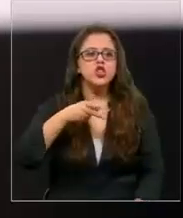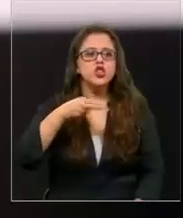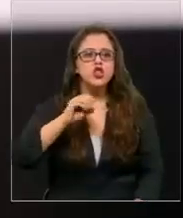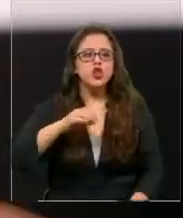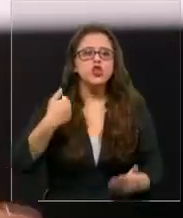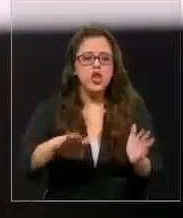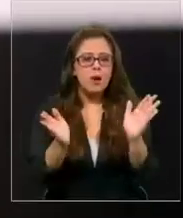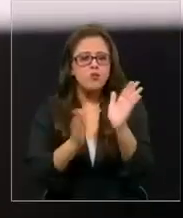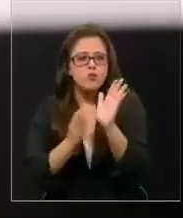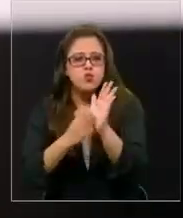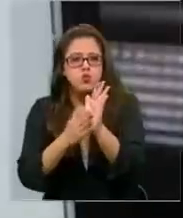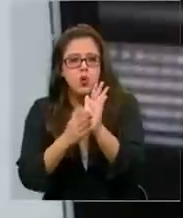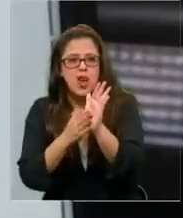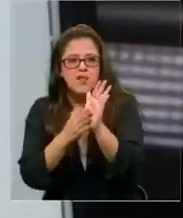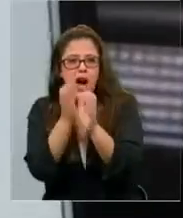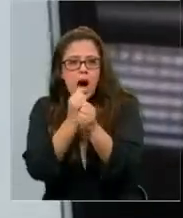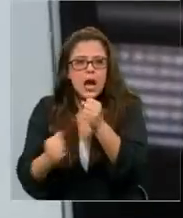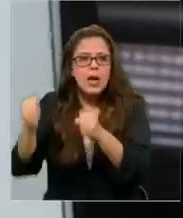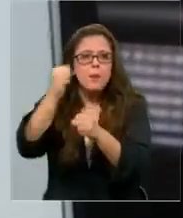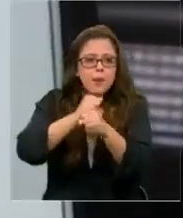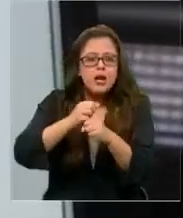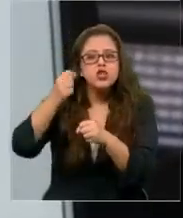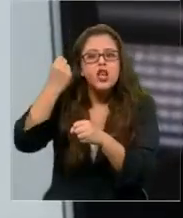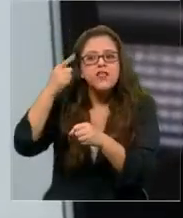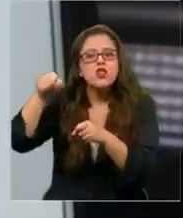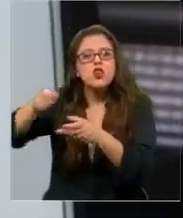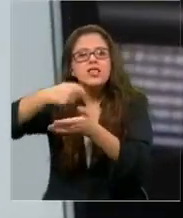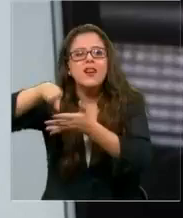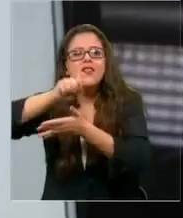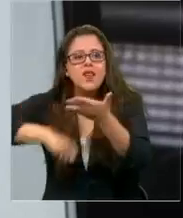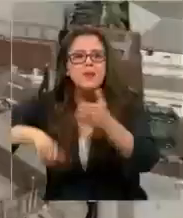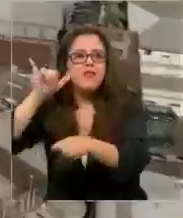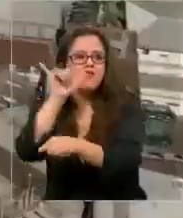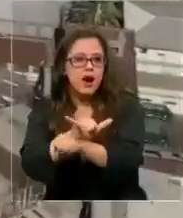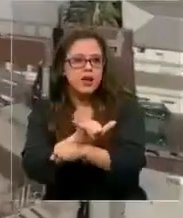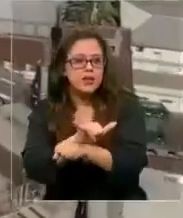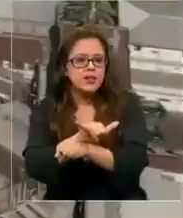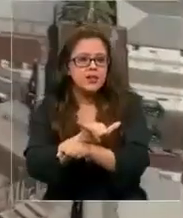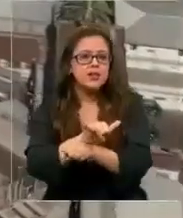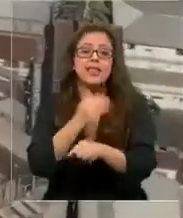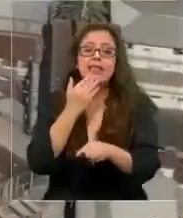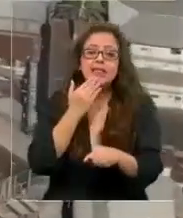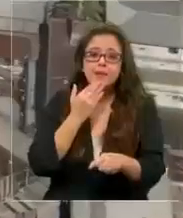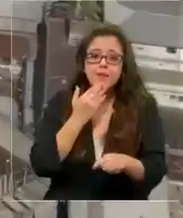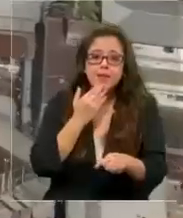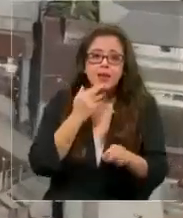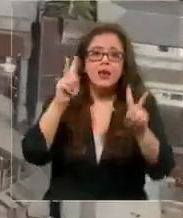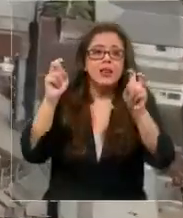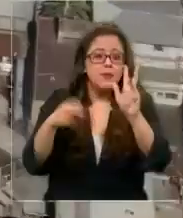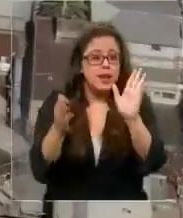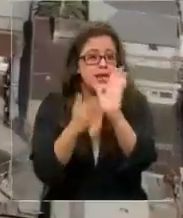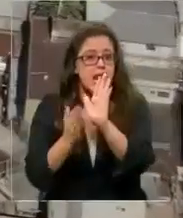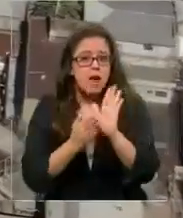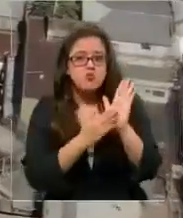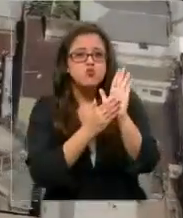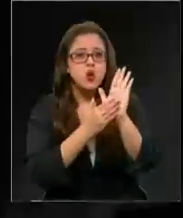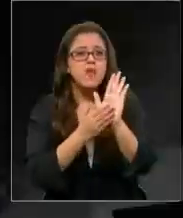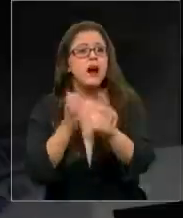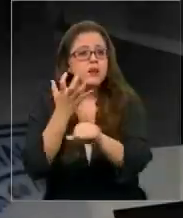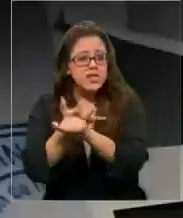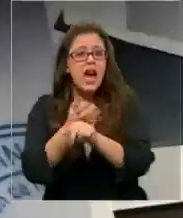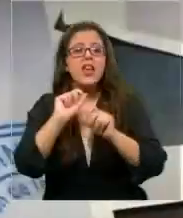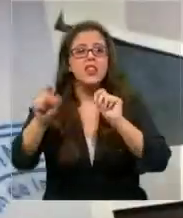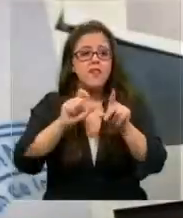prueba a sabiendas de que la firma de la víctima habría sido falsificada. Además, a la luz de los antecedentes expuestos,